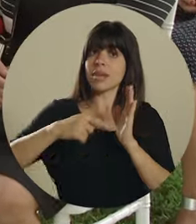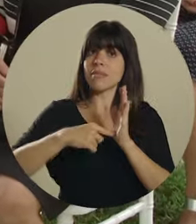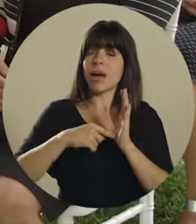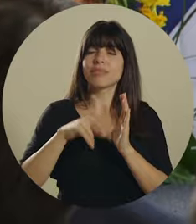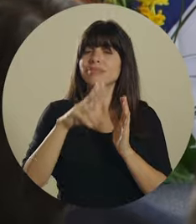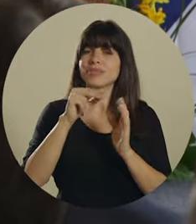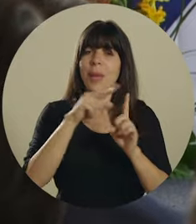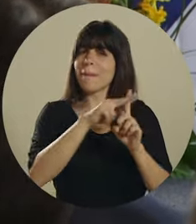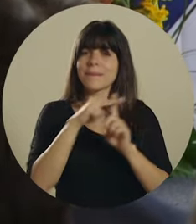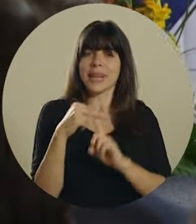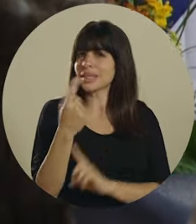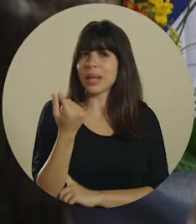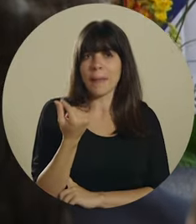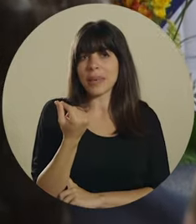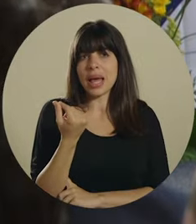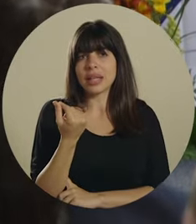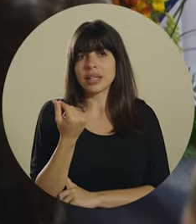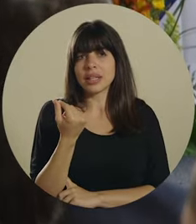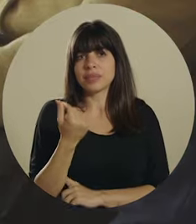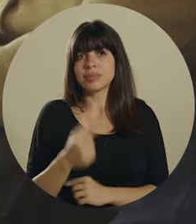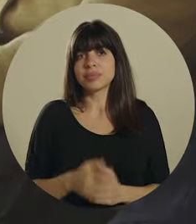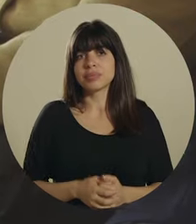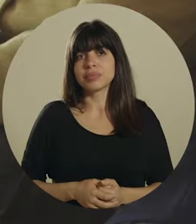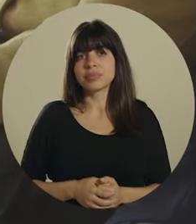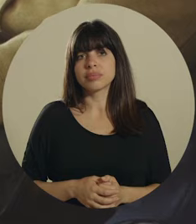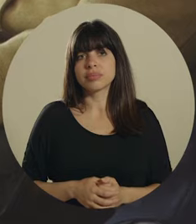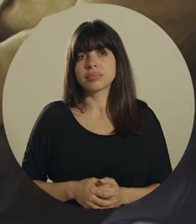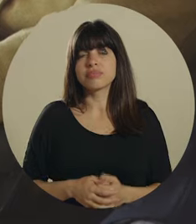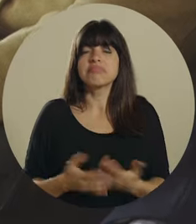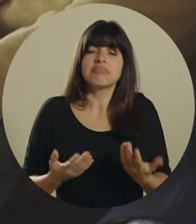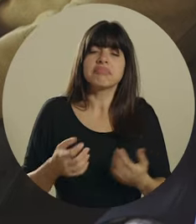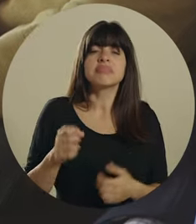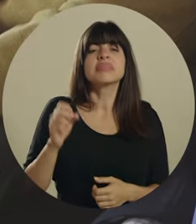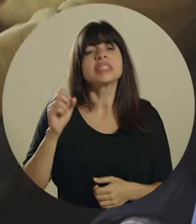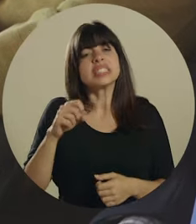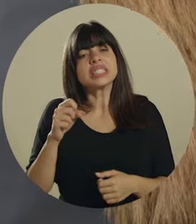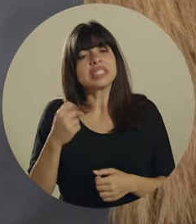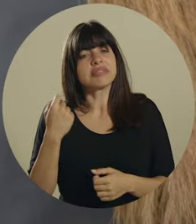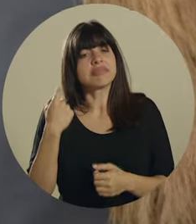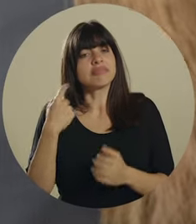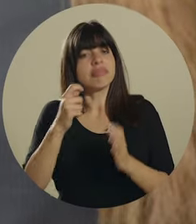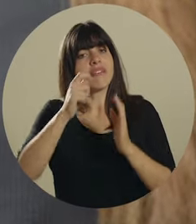Lo que estamos aquí firmando hoy no es un préstamo de plata.